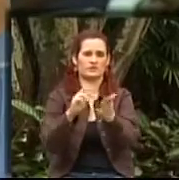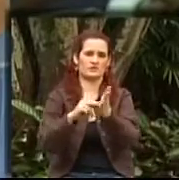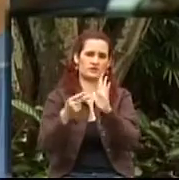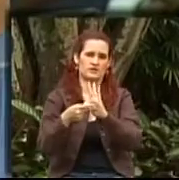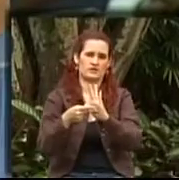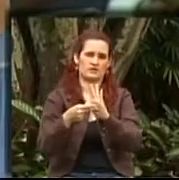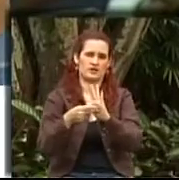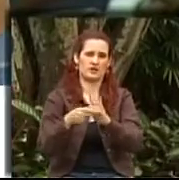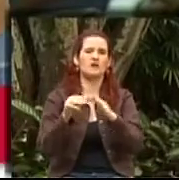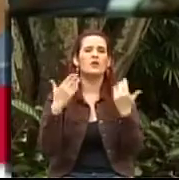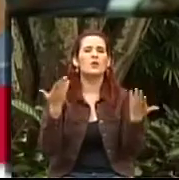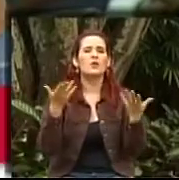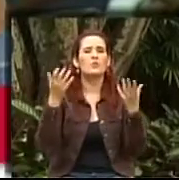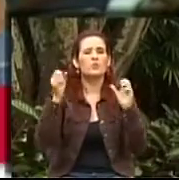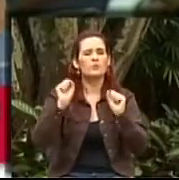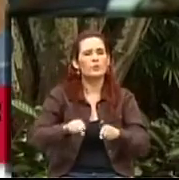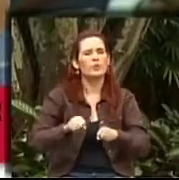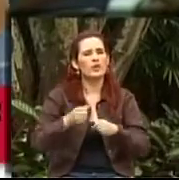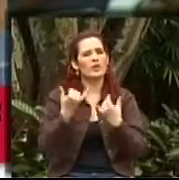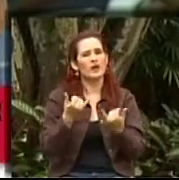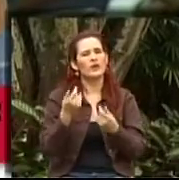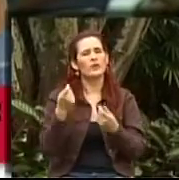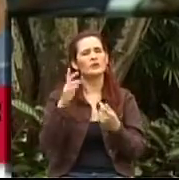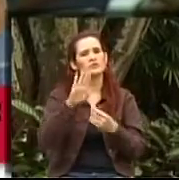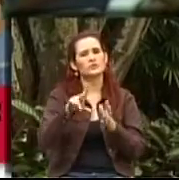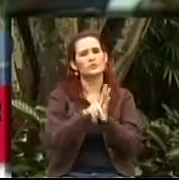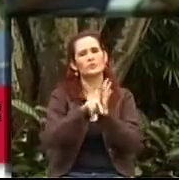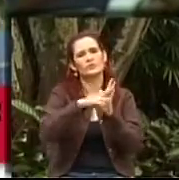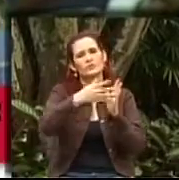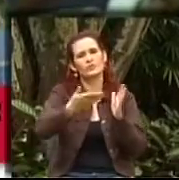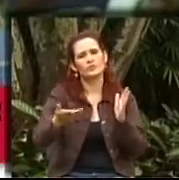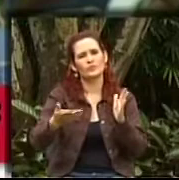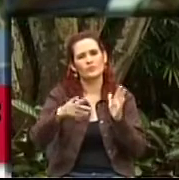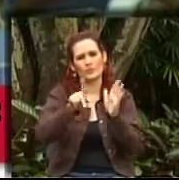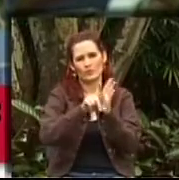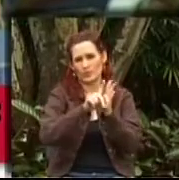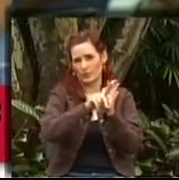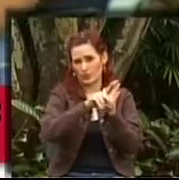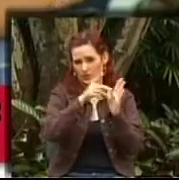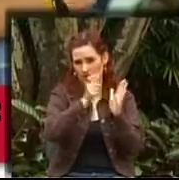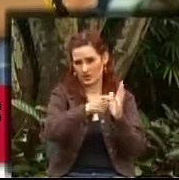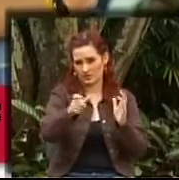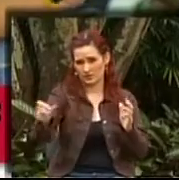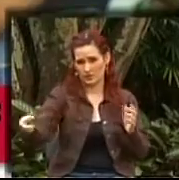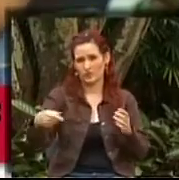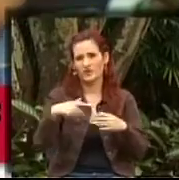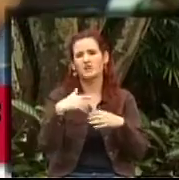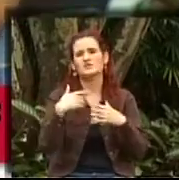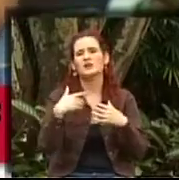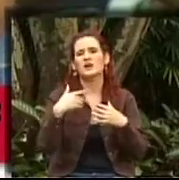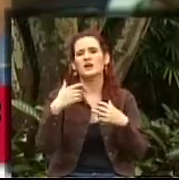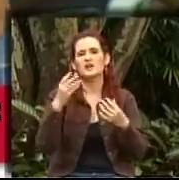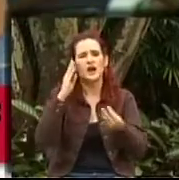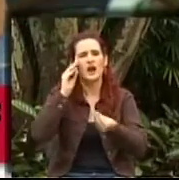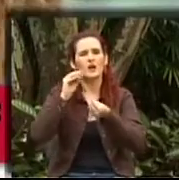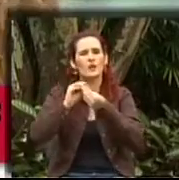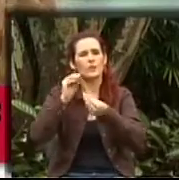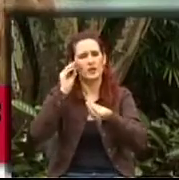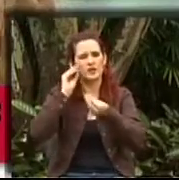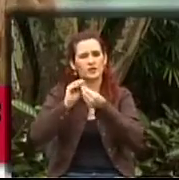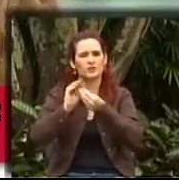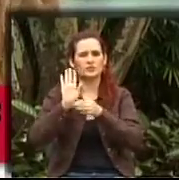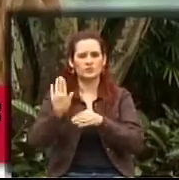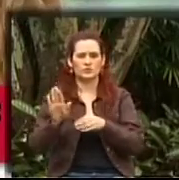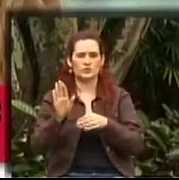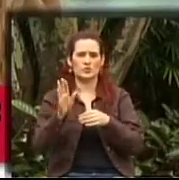irradian esas políticas de prevención y promoción? ¿Se hace solo desde el sector público? ¿Se hace convenios con el sector privado? Hay una